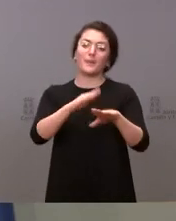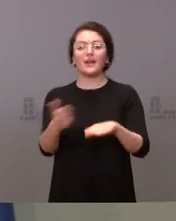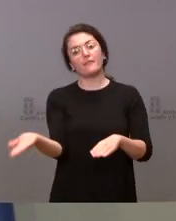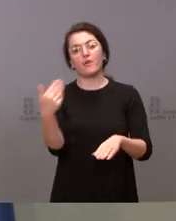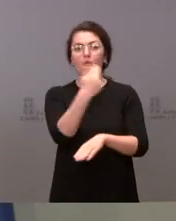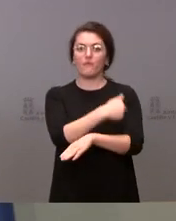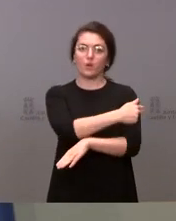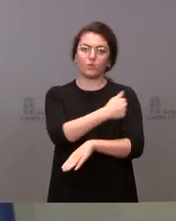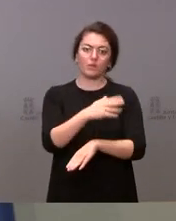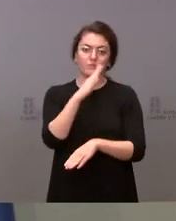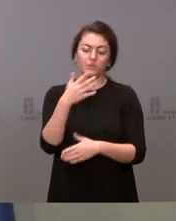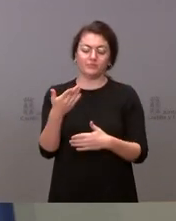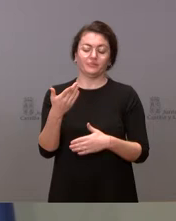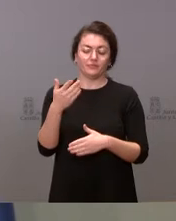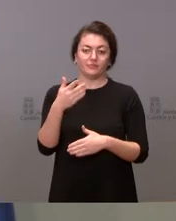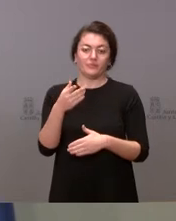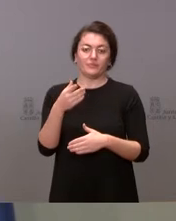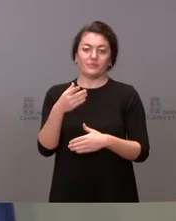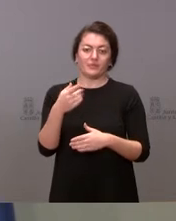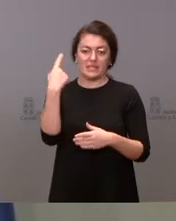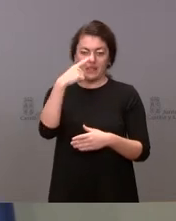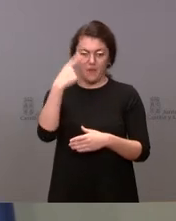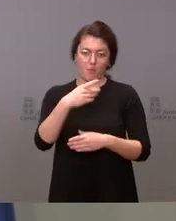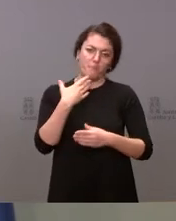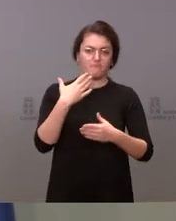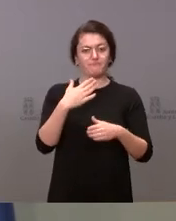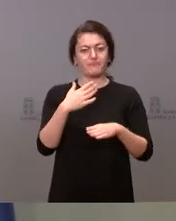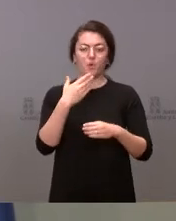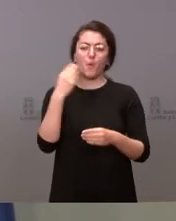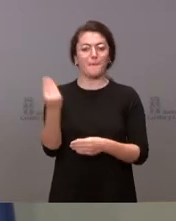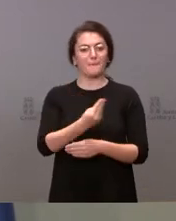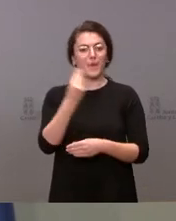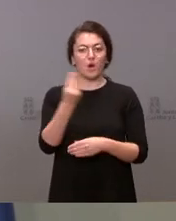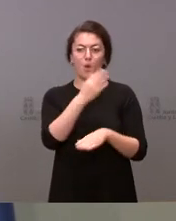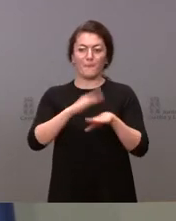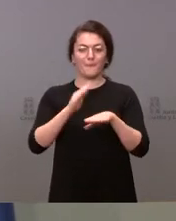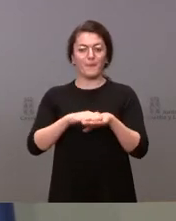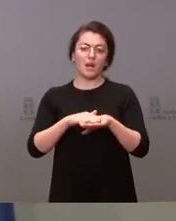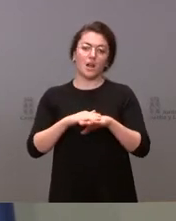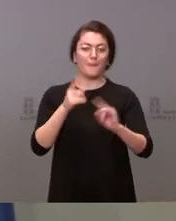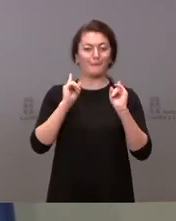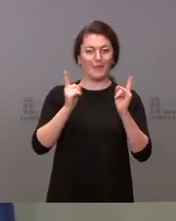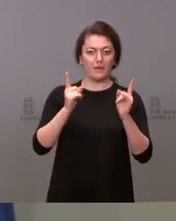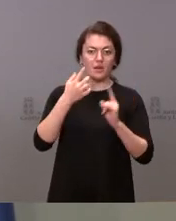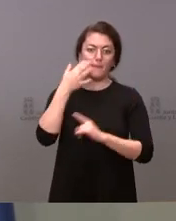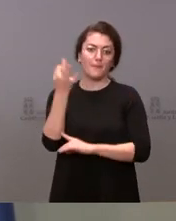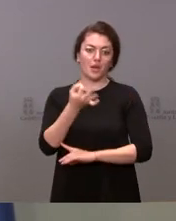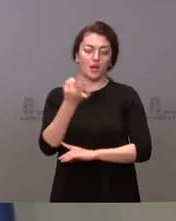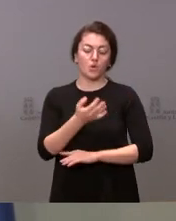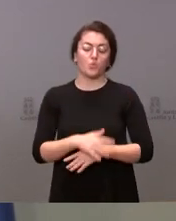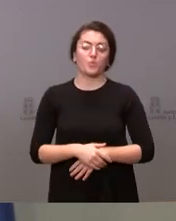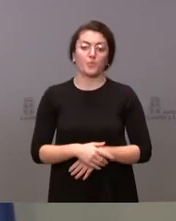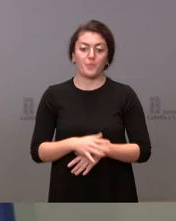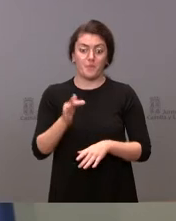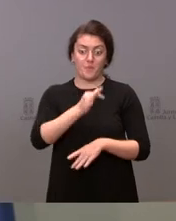entendemos que es la mejor manera de evitar situaciones de riesgo y evitar tener que tomar